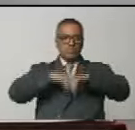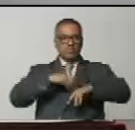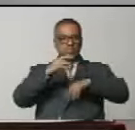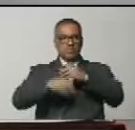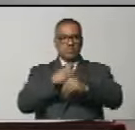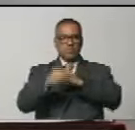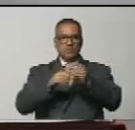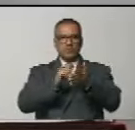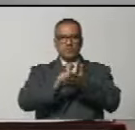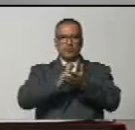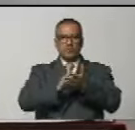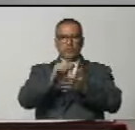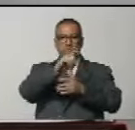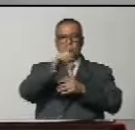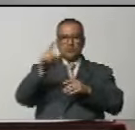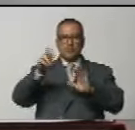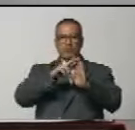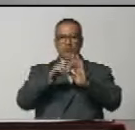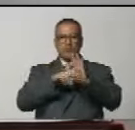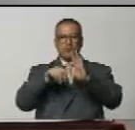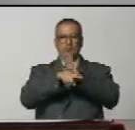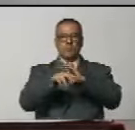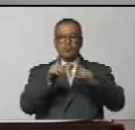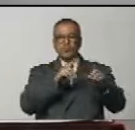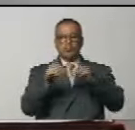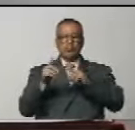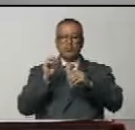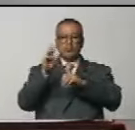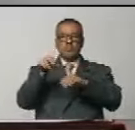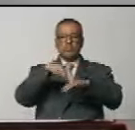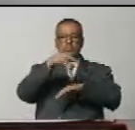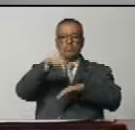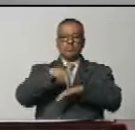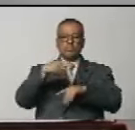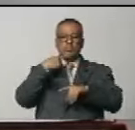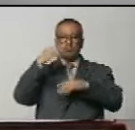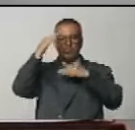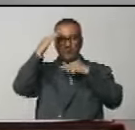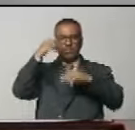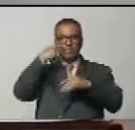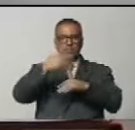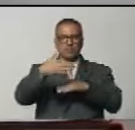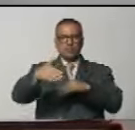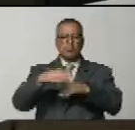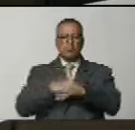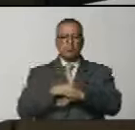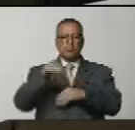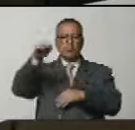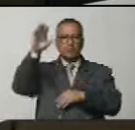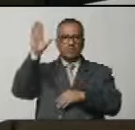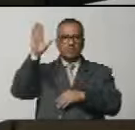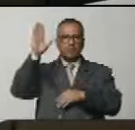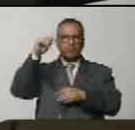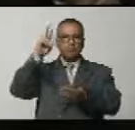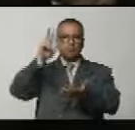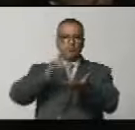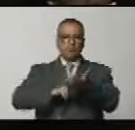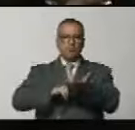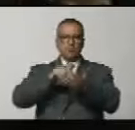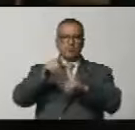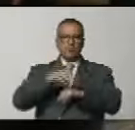previsto en el artículo 111 del reglamento interior y de debate sirvanse a manifestar a lo comercial de costumbre queda